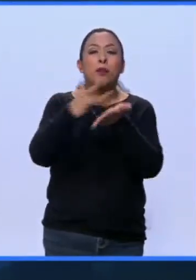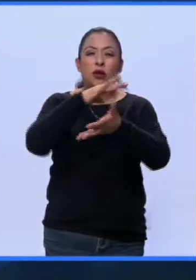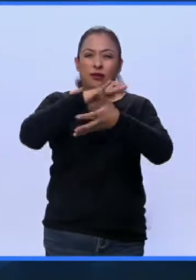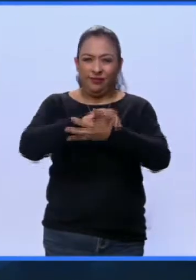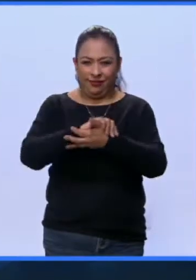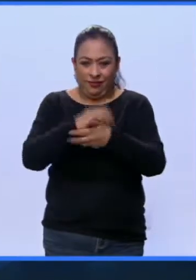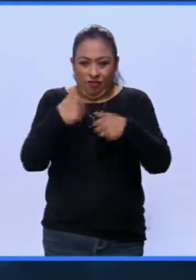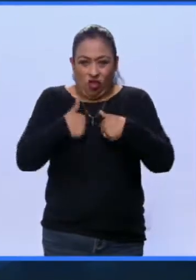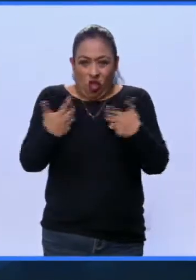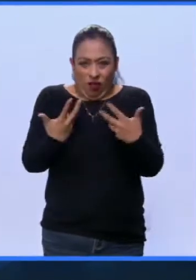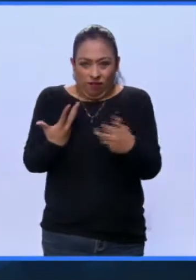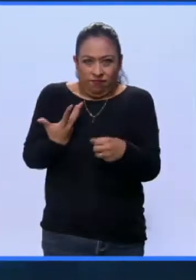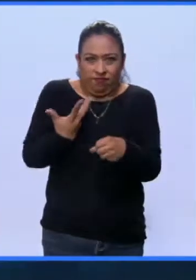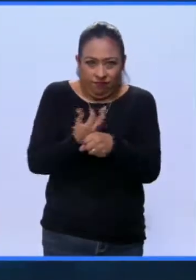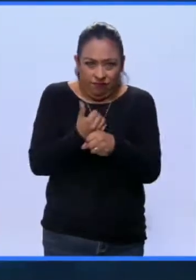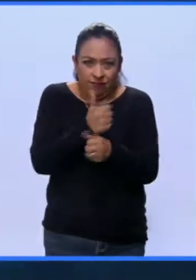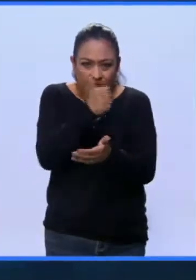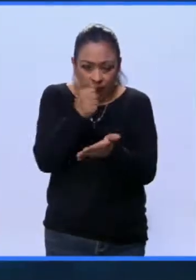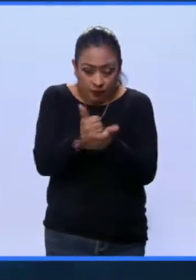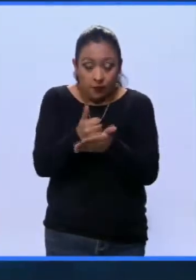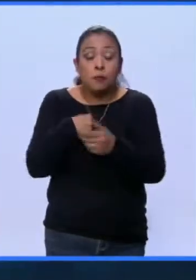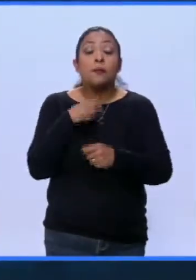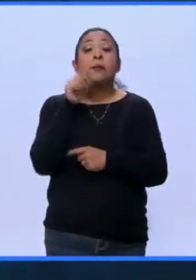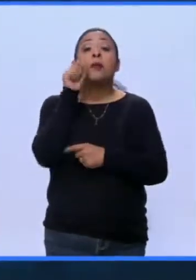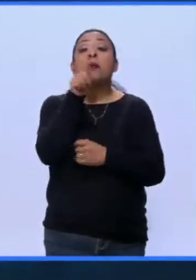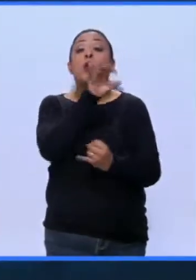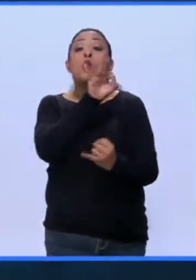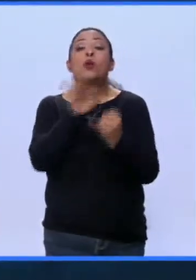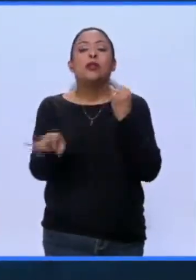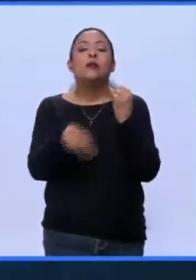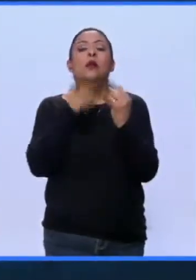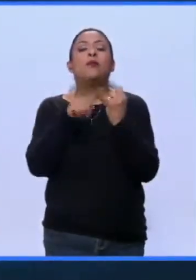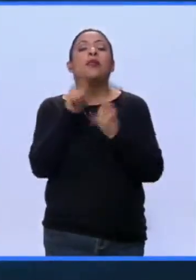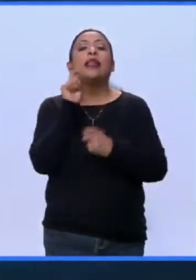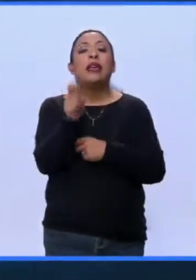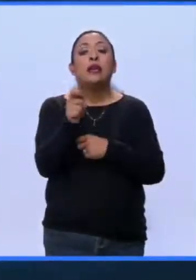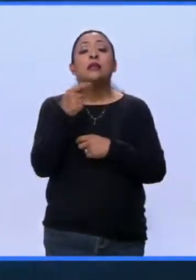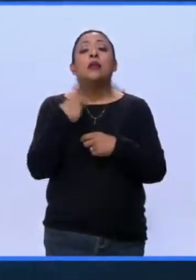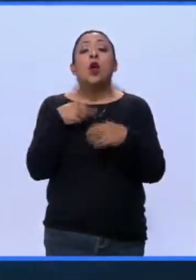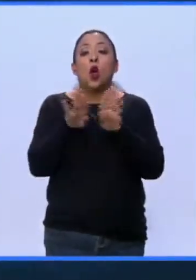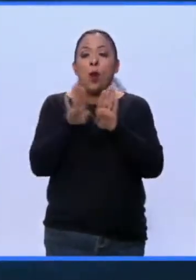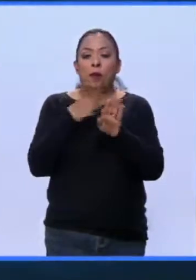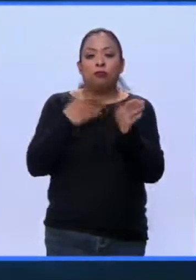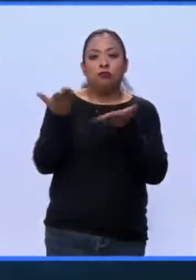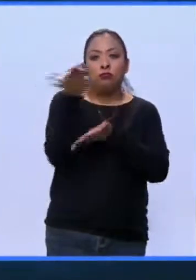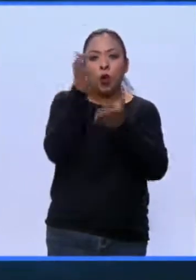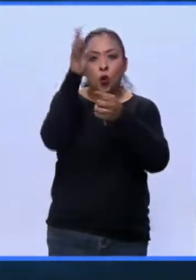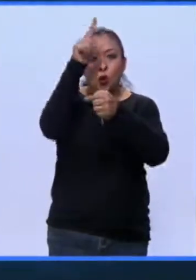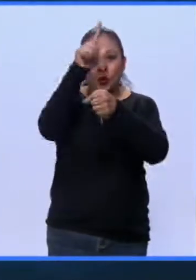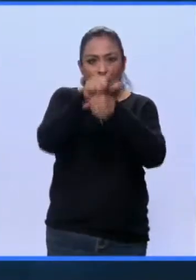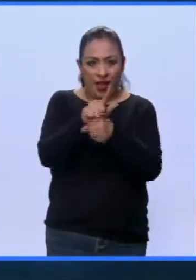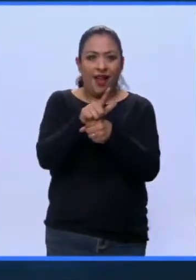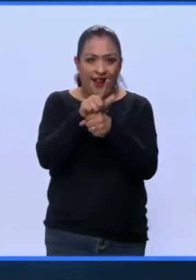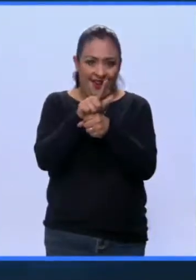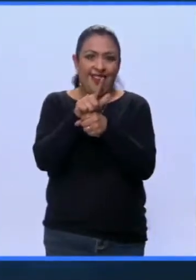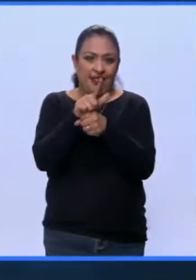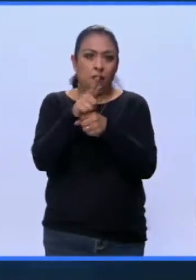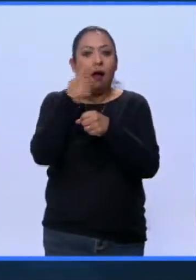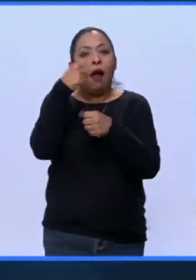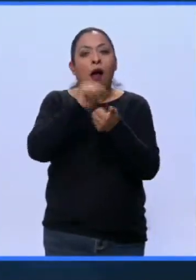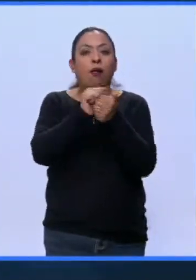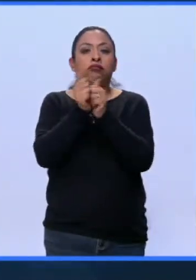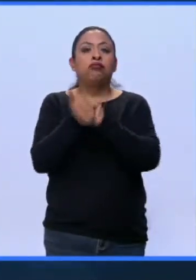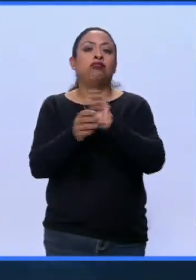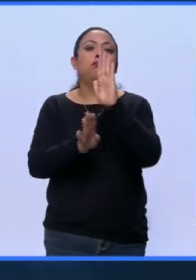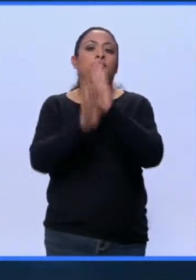ciudadana en nuestras sociedades, y el papel que desempeñan los intercambios culturales en el desarrollo.